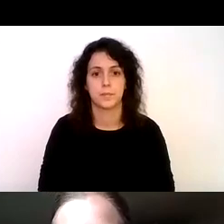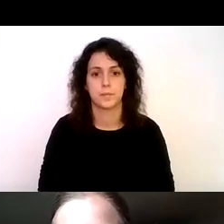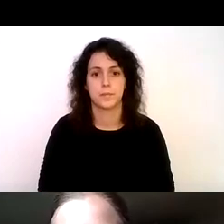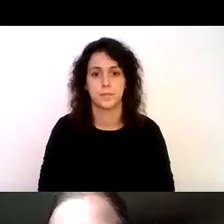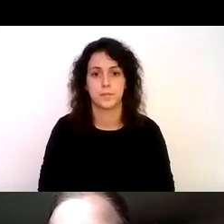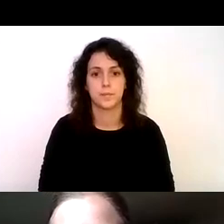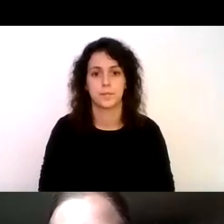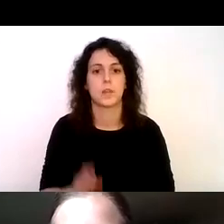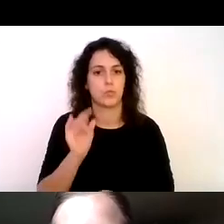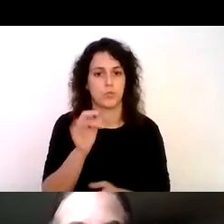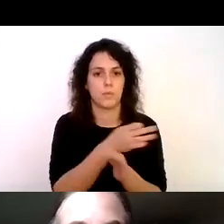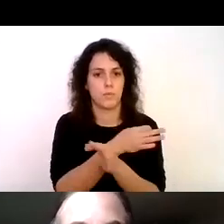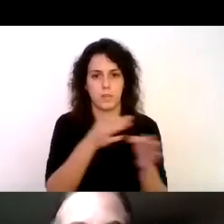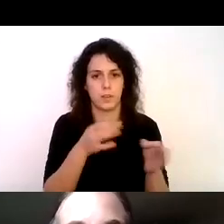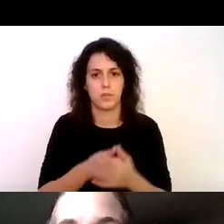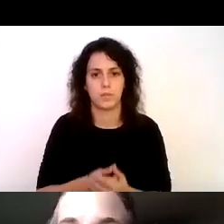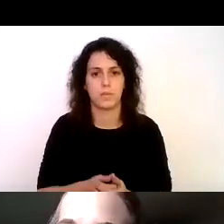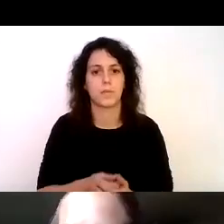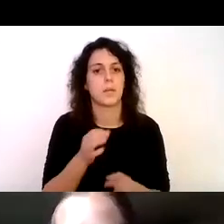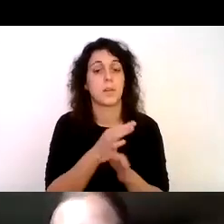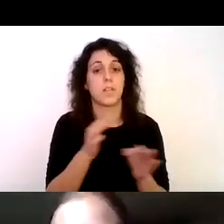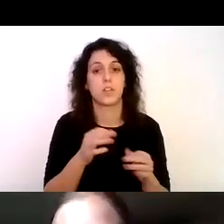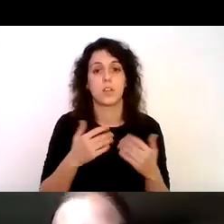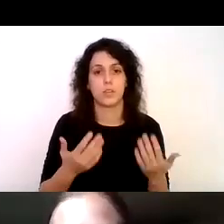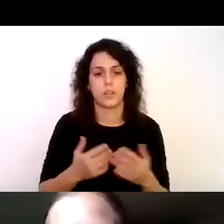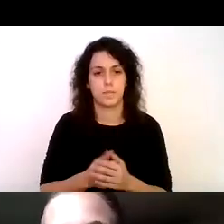si perfectamente perfecto entonces